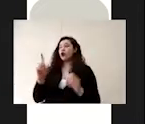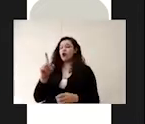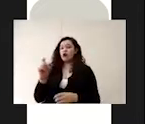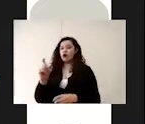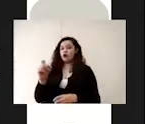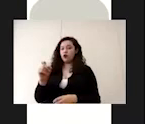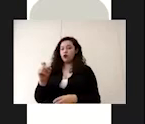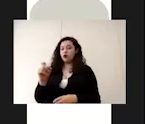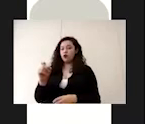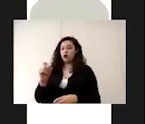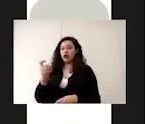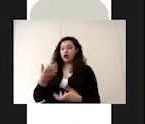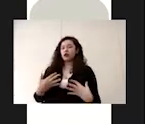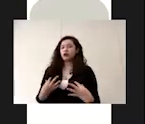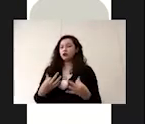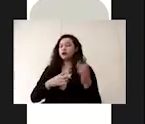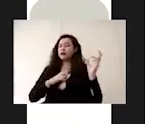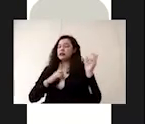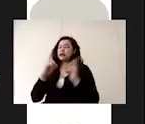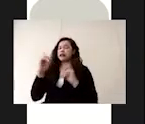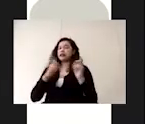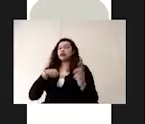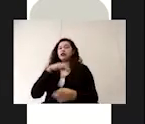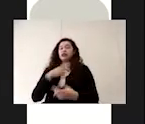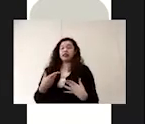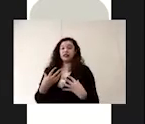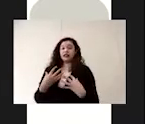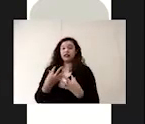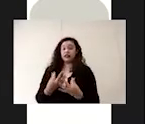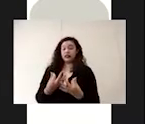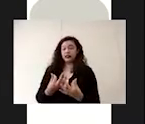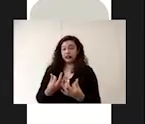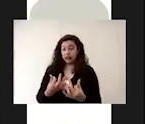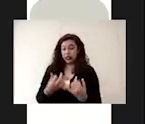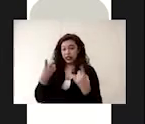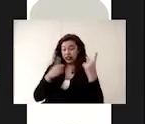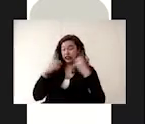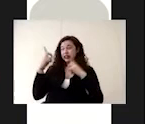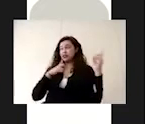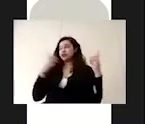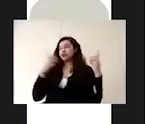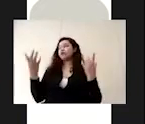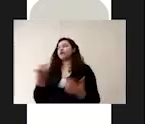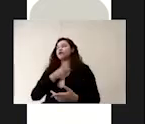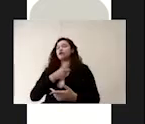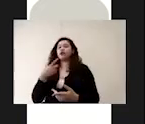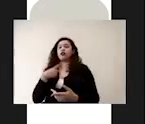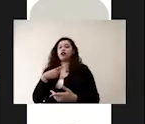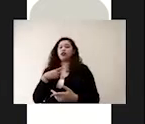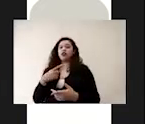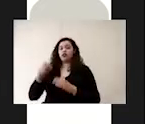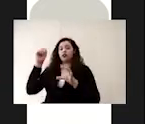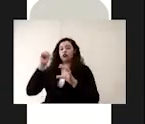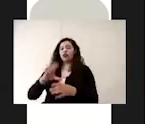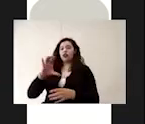dudosa calidad. Si nosotros tenemos agua de dudosa calidad, tenemos que adicionar una cantidad